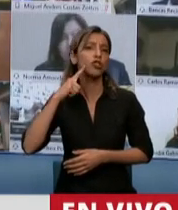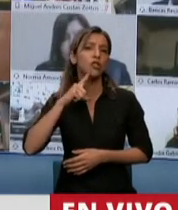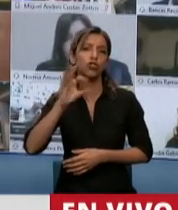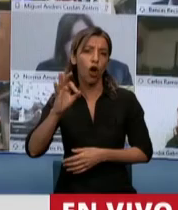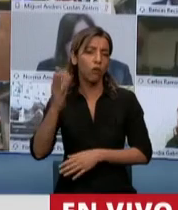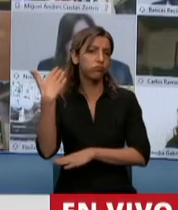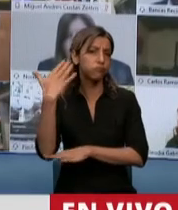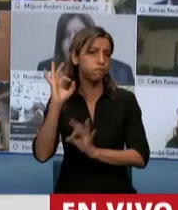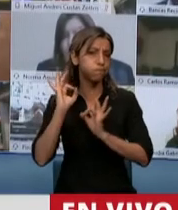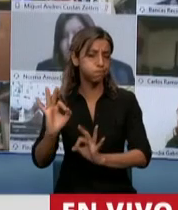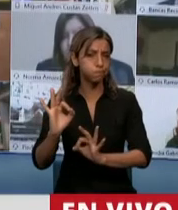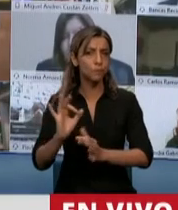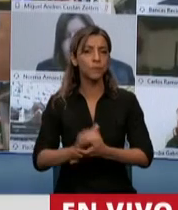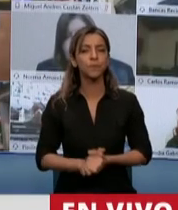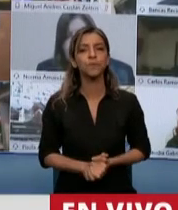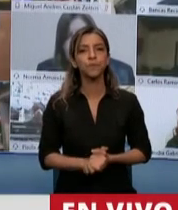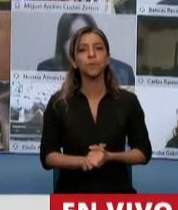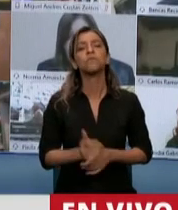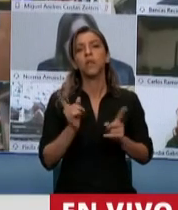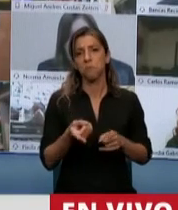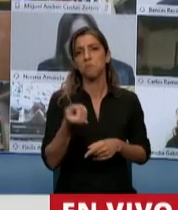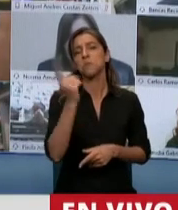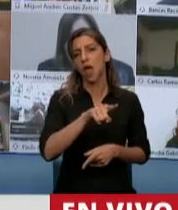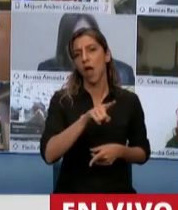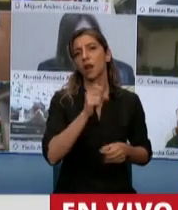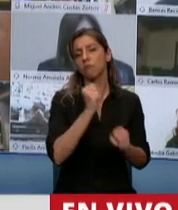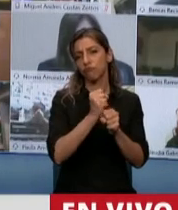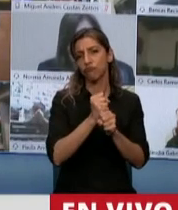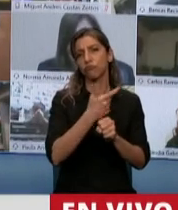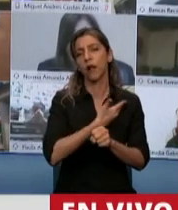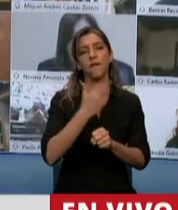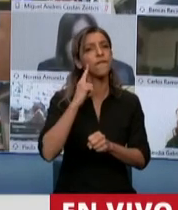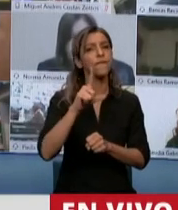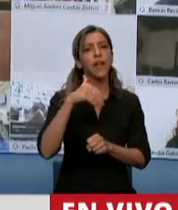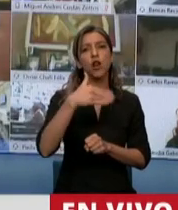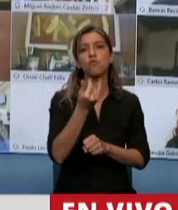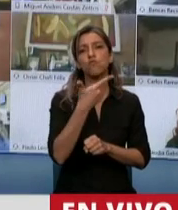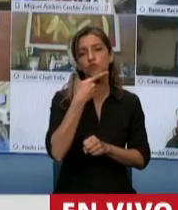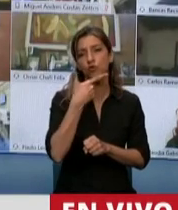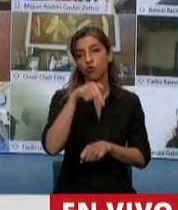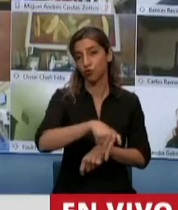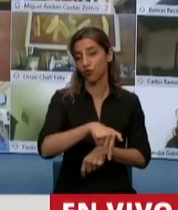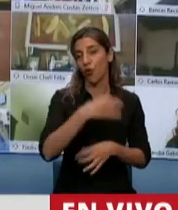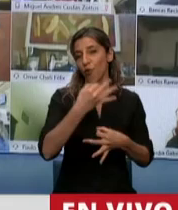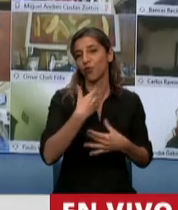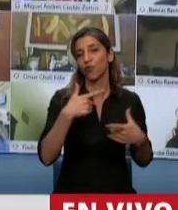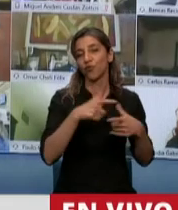fuertemente el trabajo de Daniel Filmus, hoy ya como secretario de Malvinas,